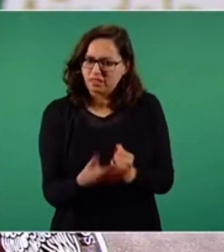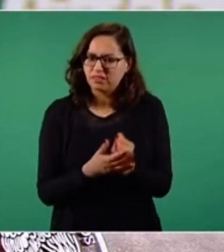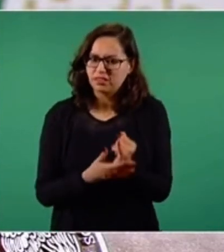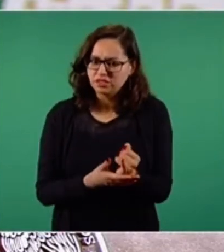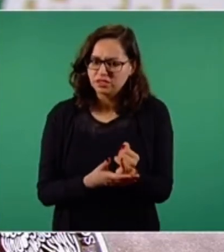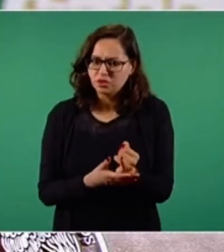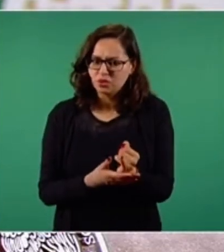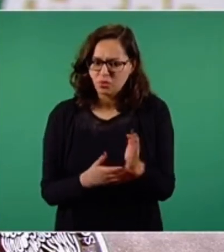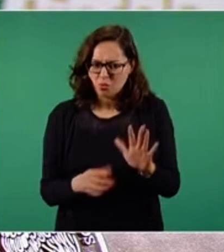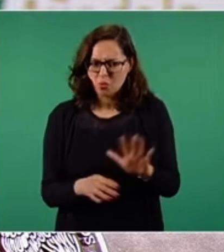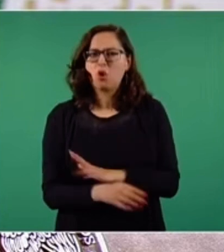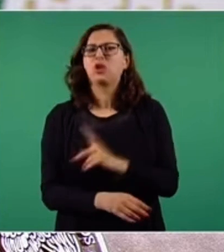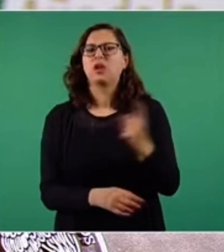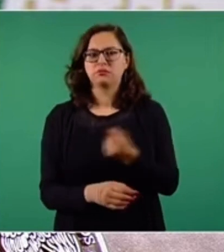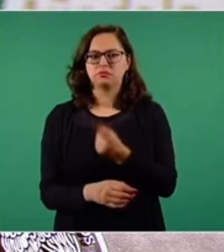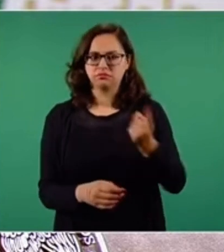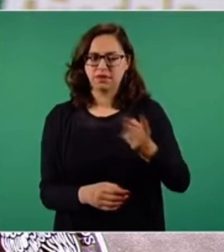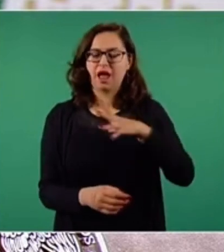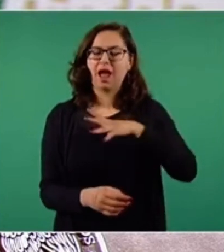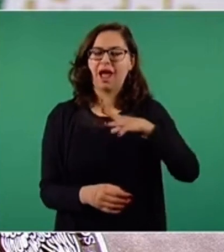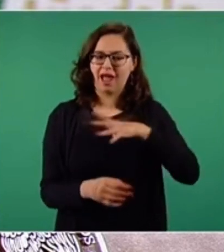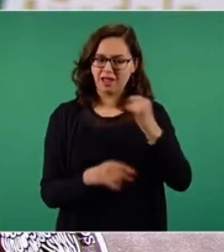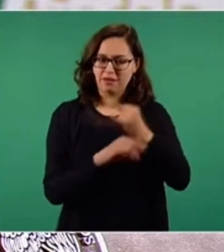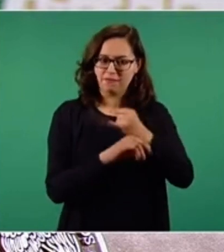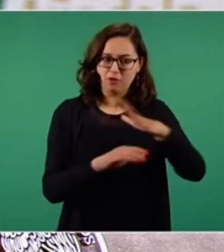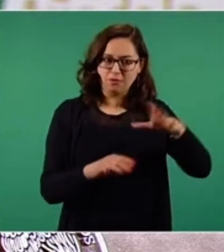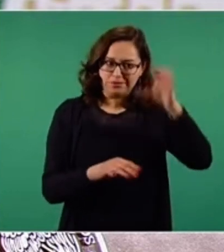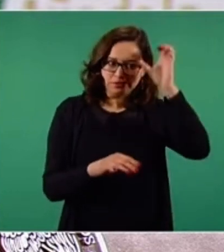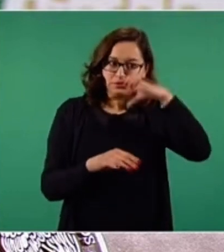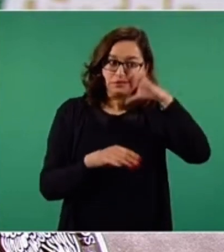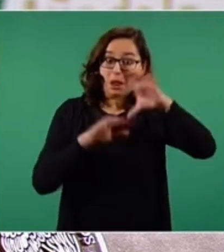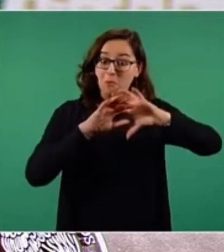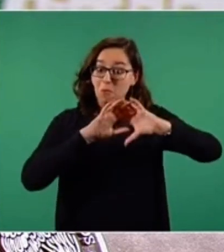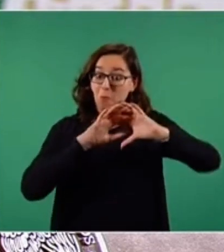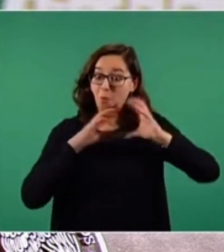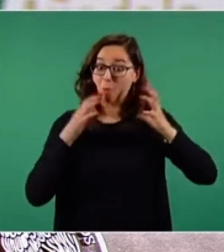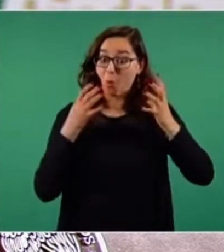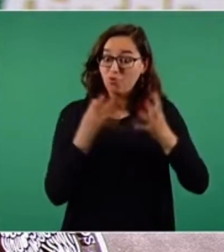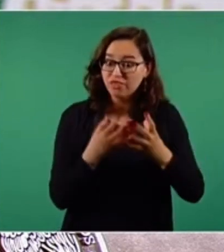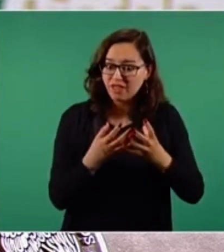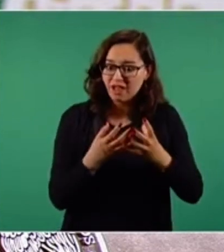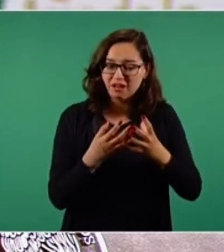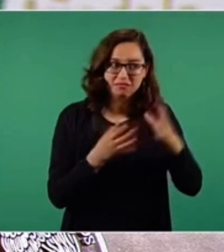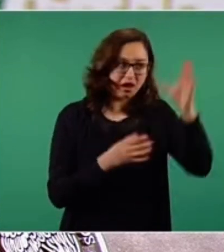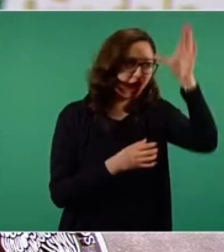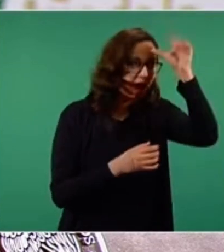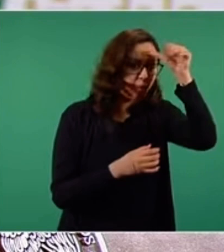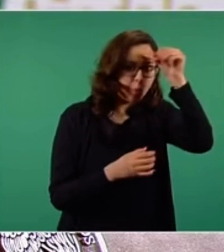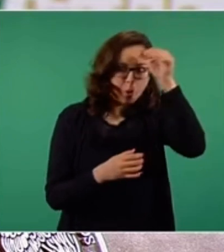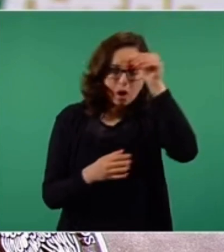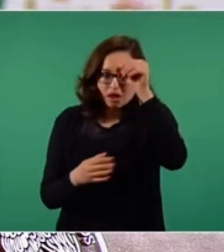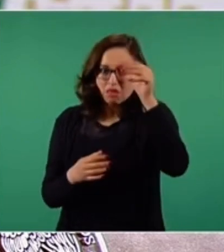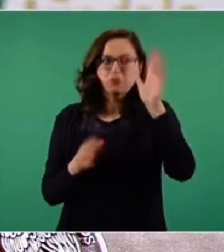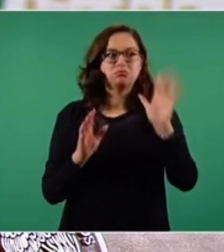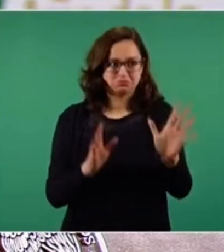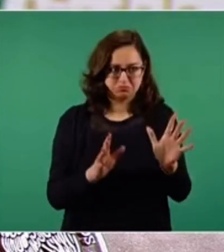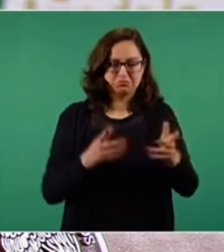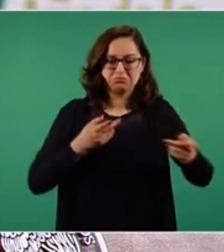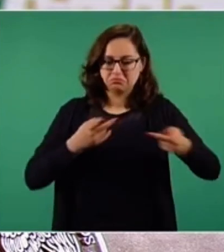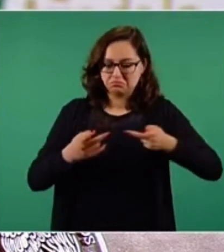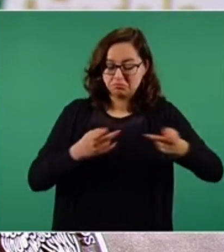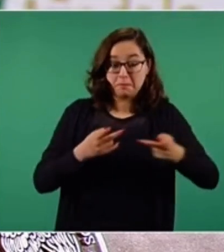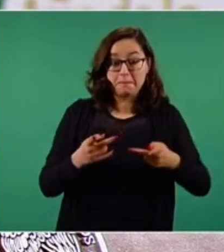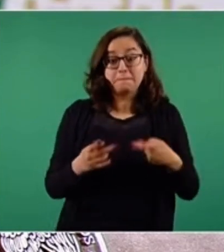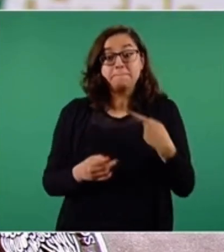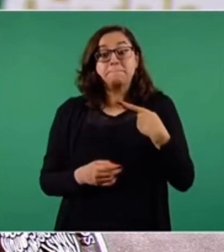en la información científica, que es consenso a nivel mundial. Pero, aparentemente, en los diarios nacionales no revisan los